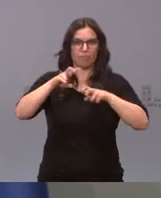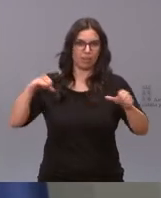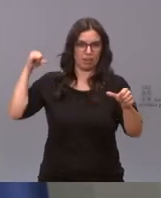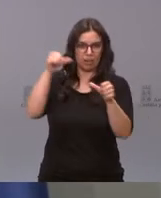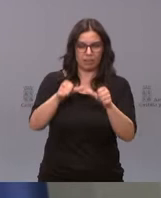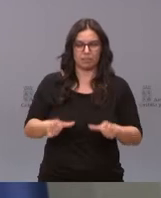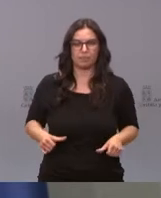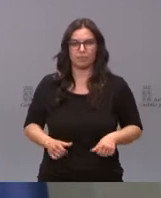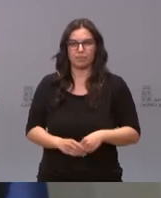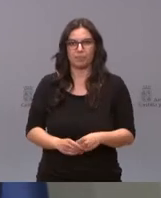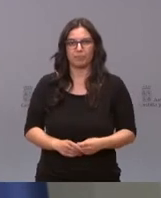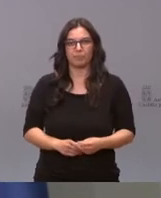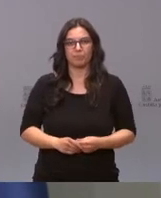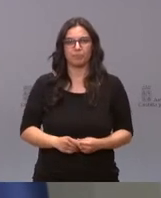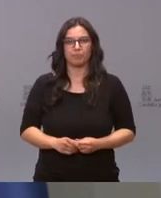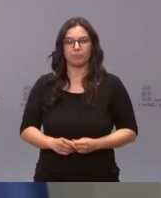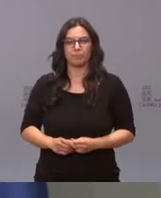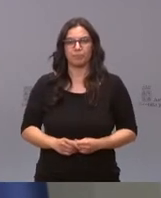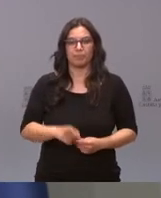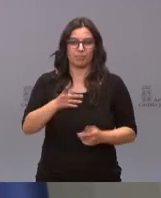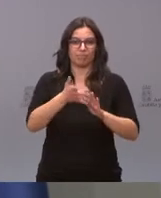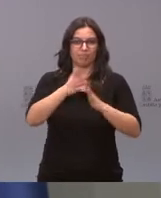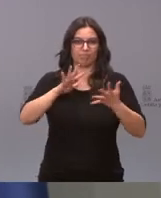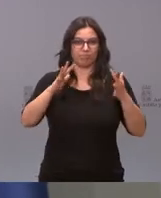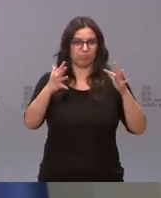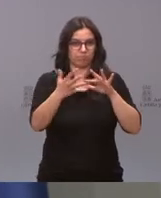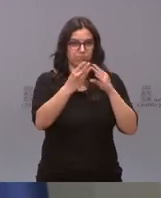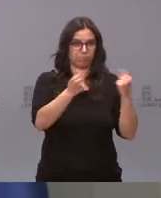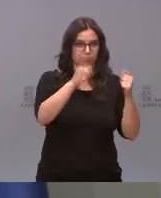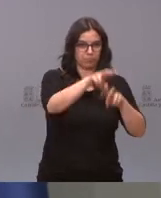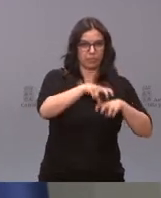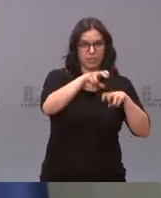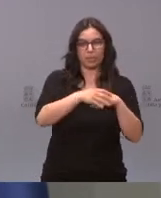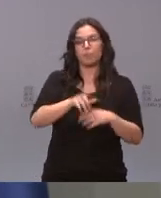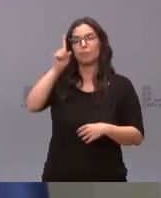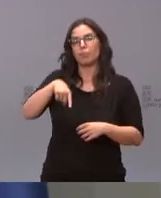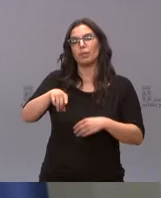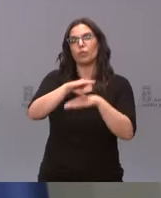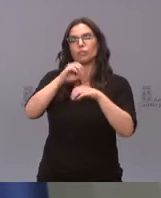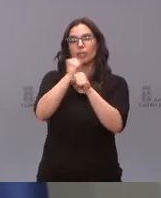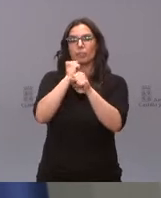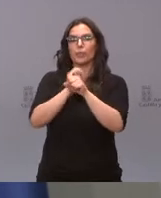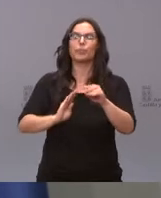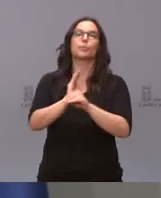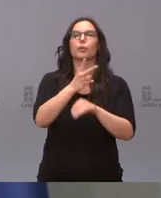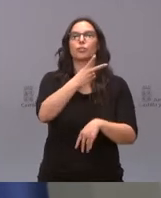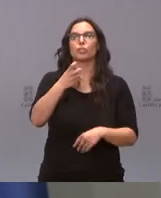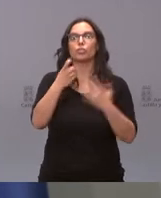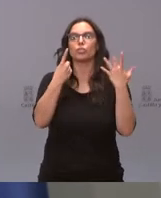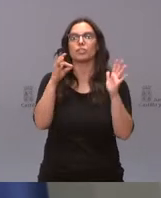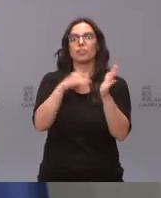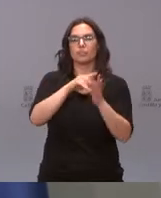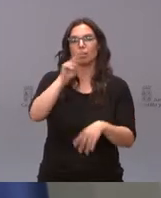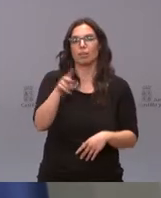nuestras zonas mineras en transición. También desde la Consejería de Empleo se destinan 260.000